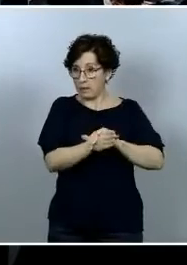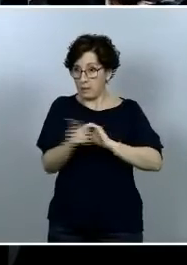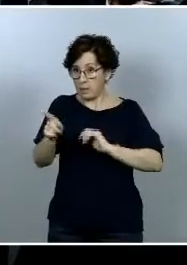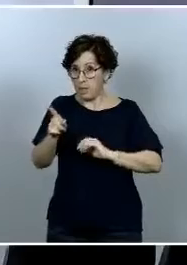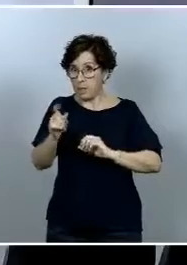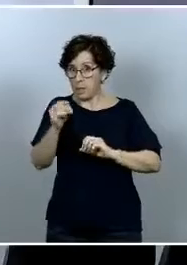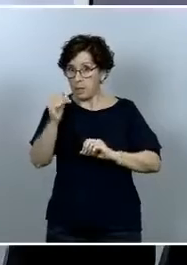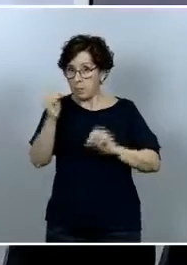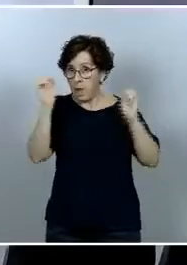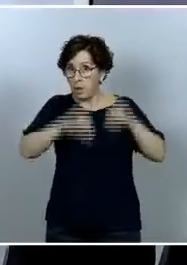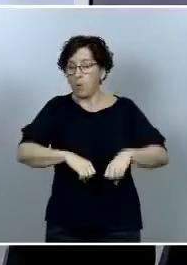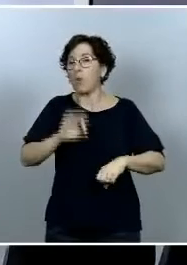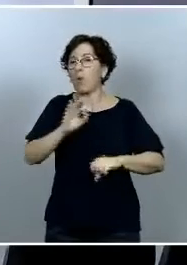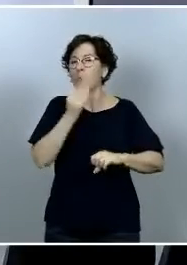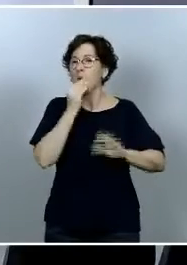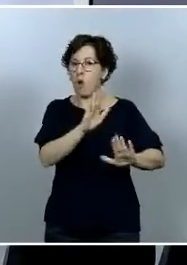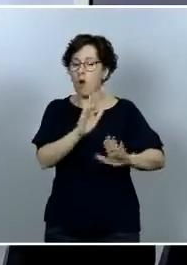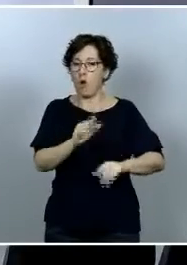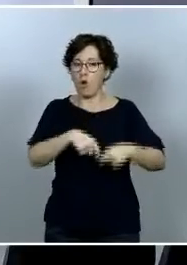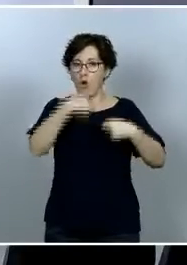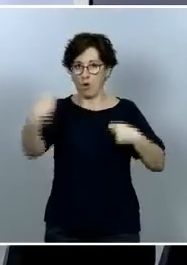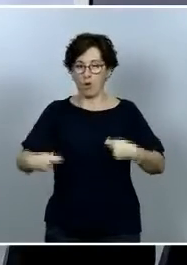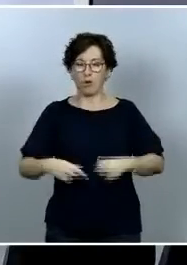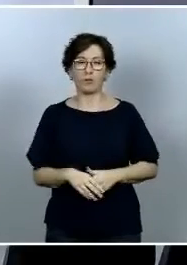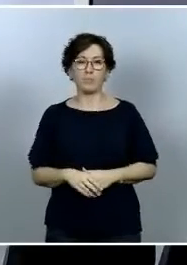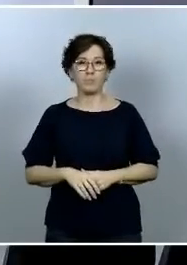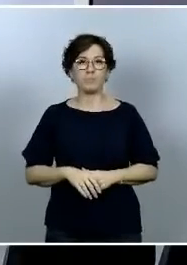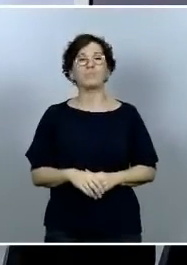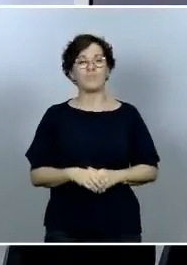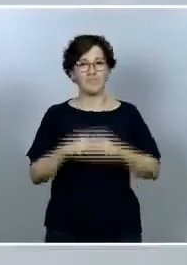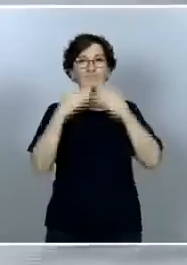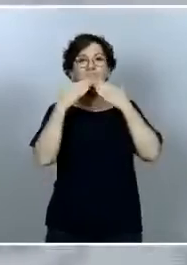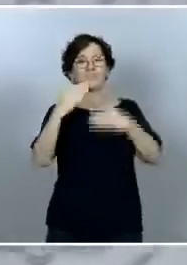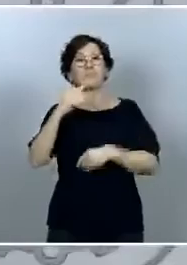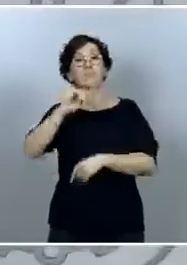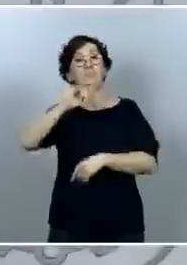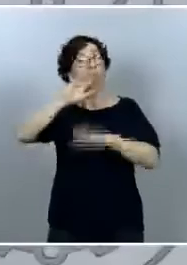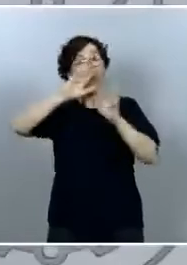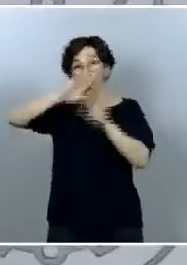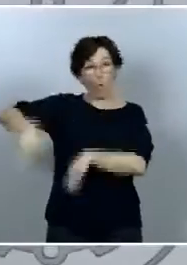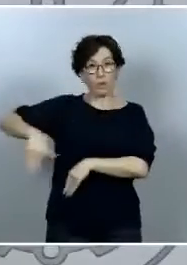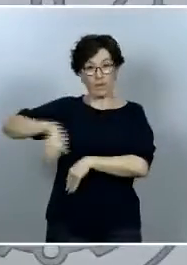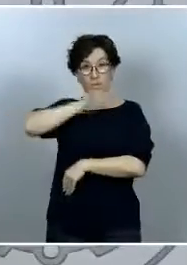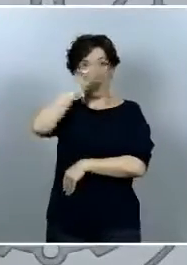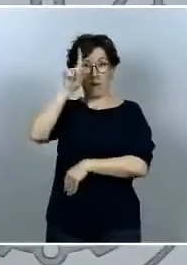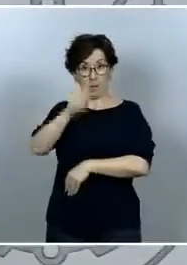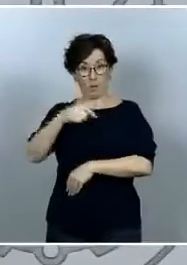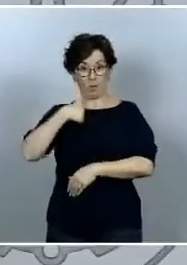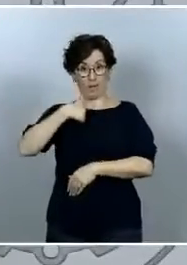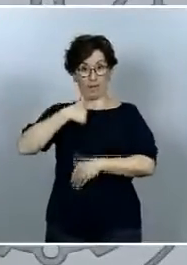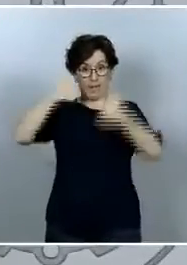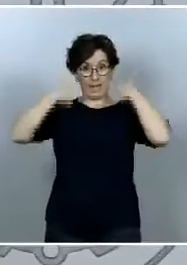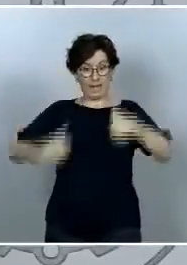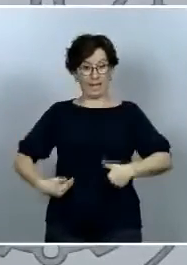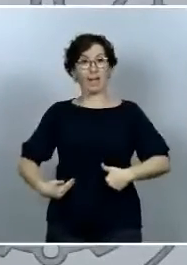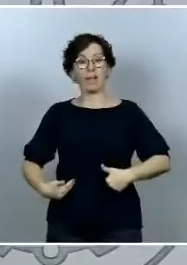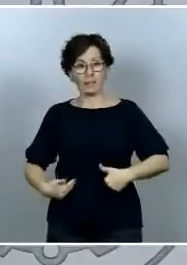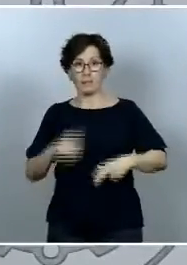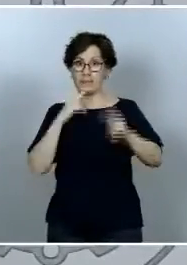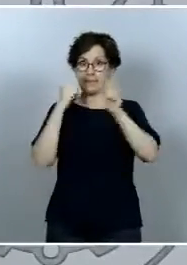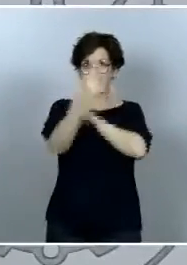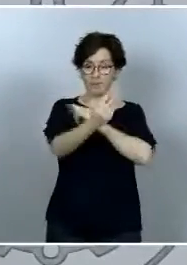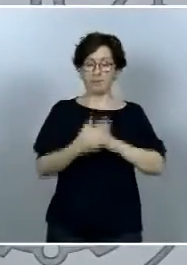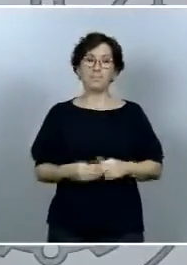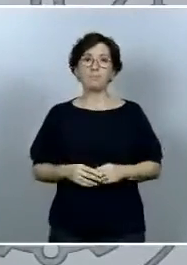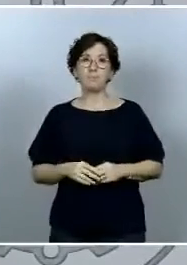sí muchas gracias y en relación con la empezando por la última pregunta que me hacía que me hacía a mí decirle que yo creo que